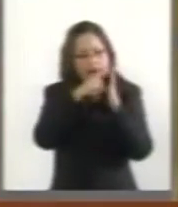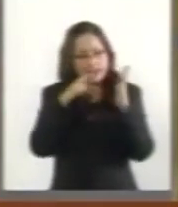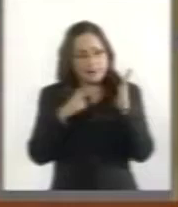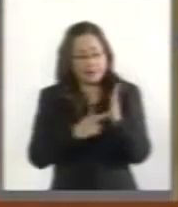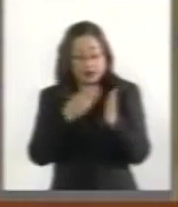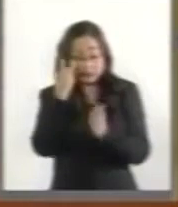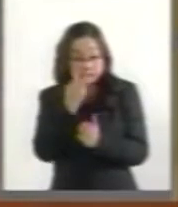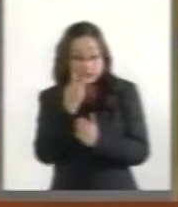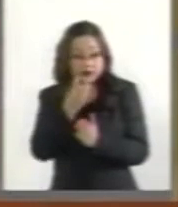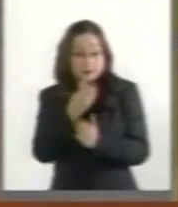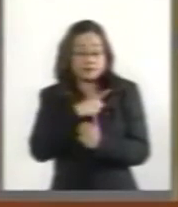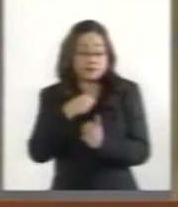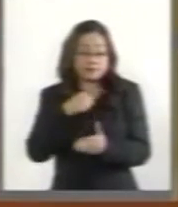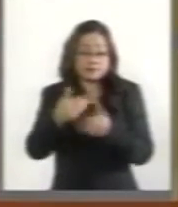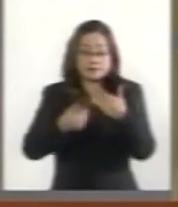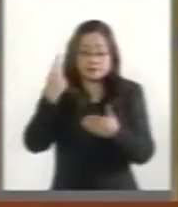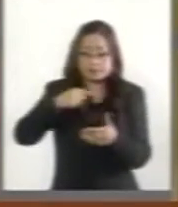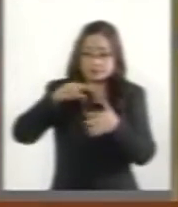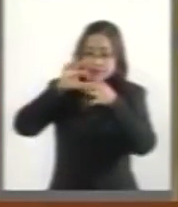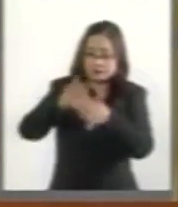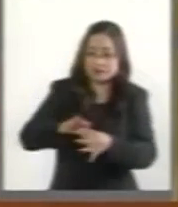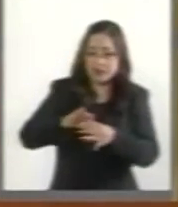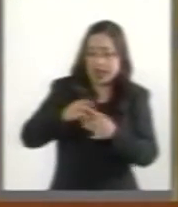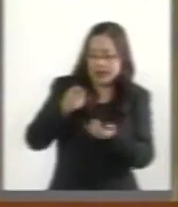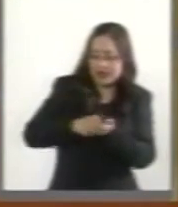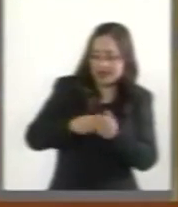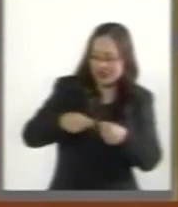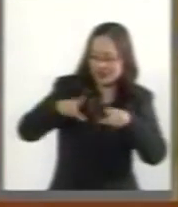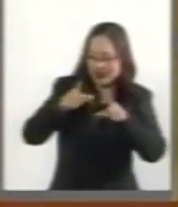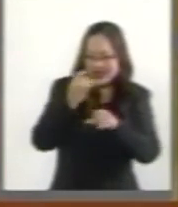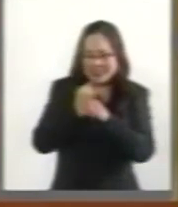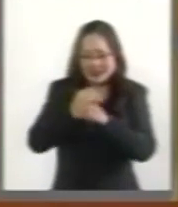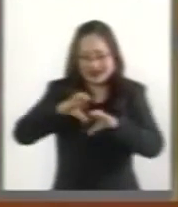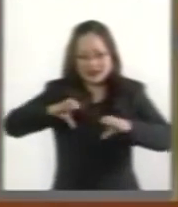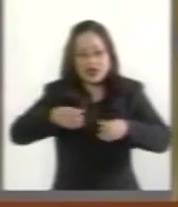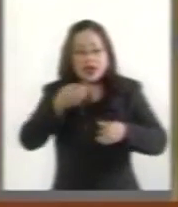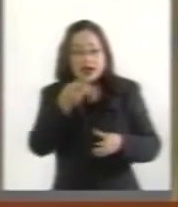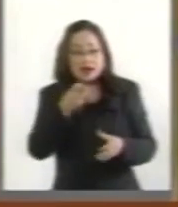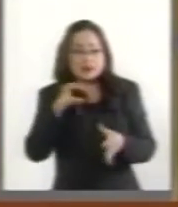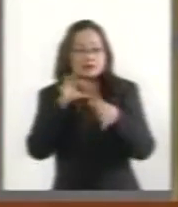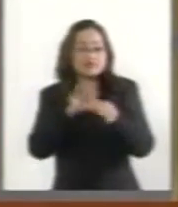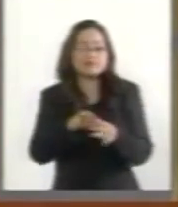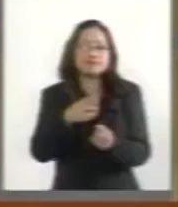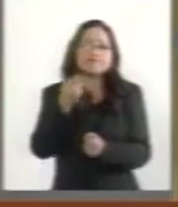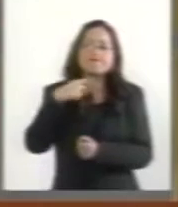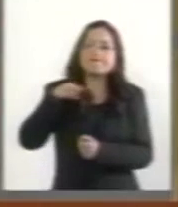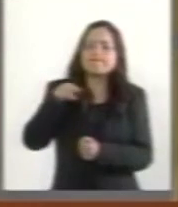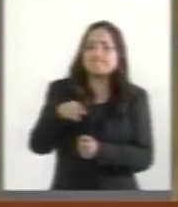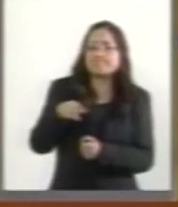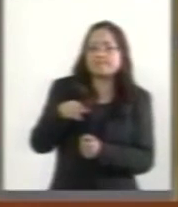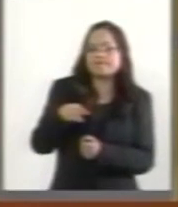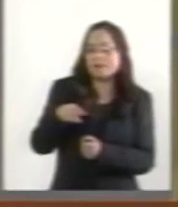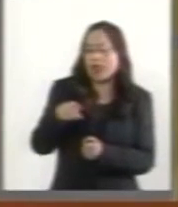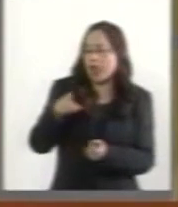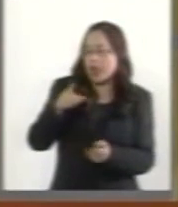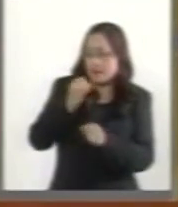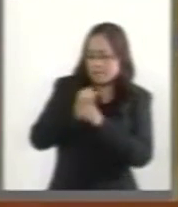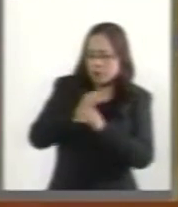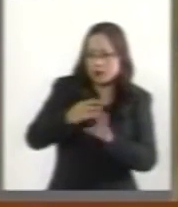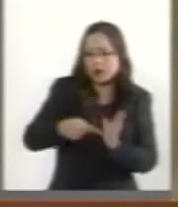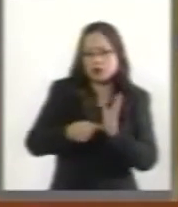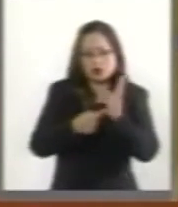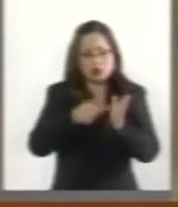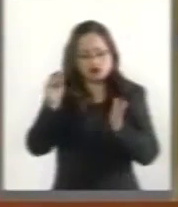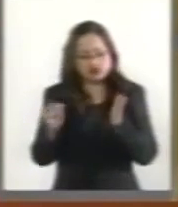versan, por ejemplo, para el funcionamiento de la plataforma. Criterios que versan sobre los lineamientos para subir información también